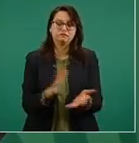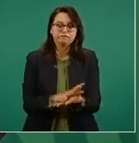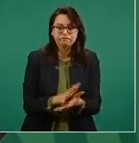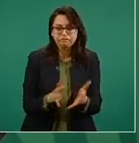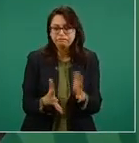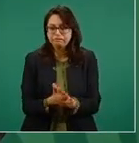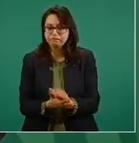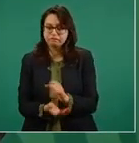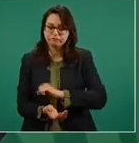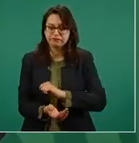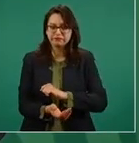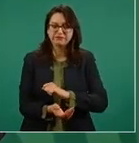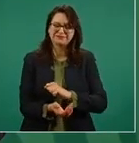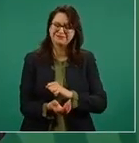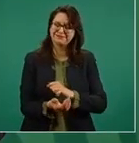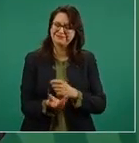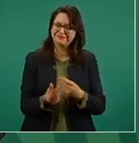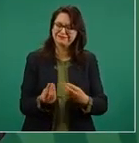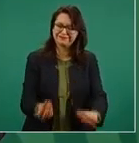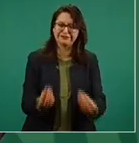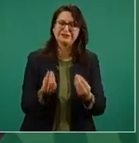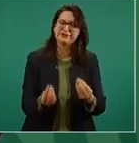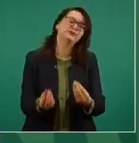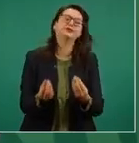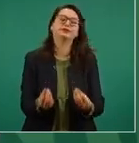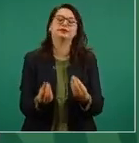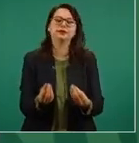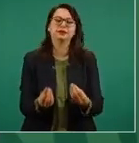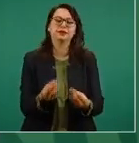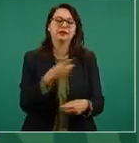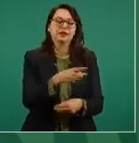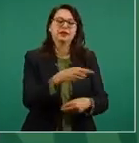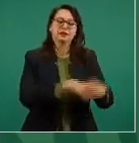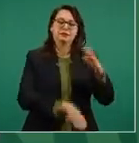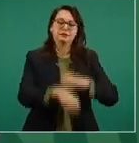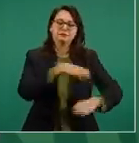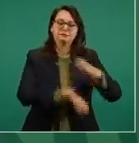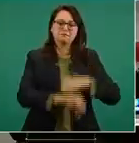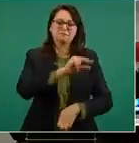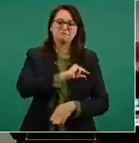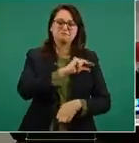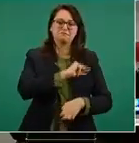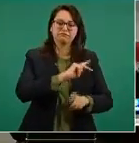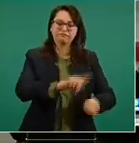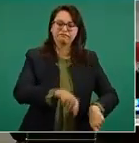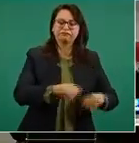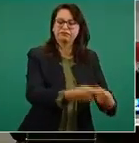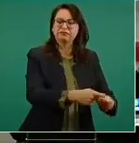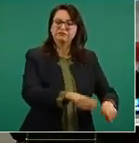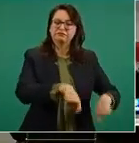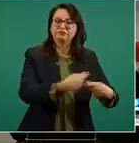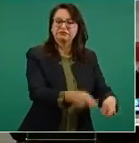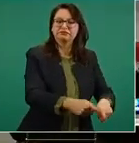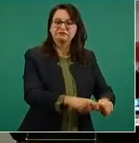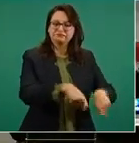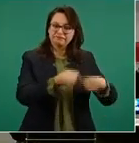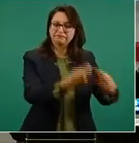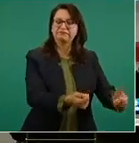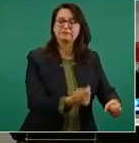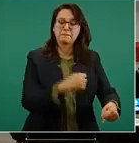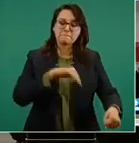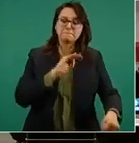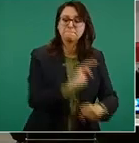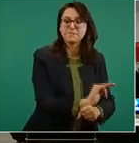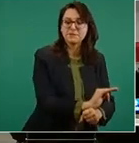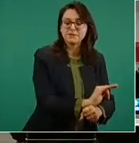a favor de estas empresas particulares que, dicho sea de paso,